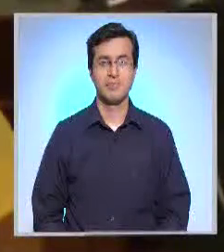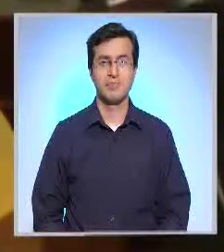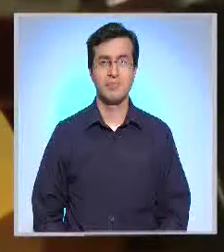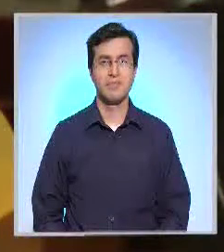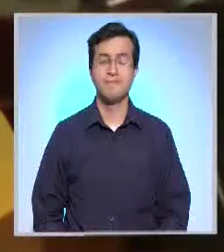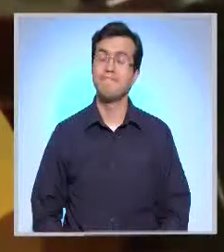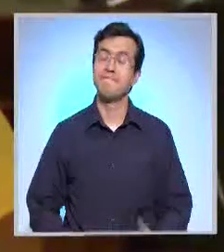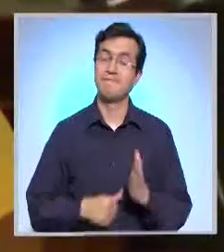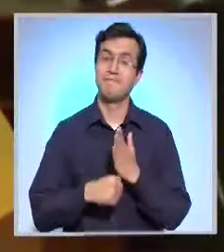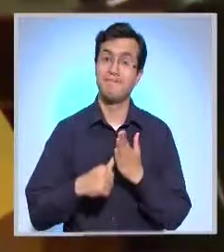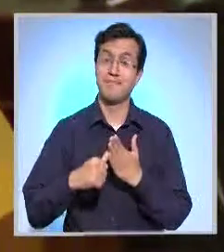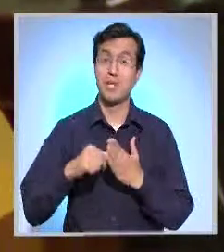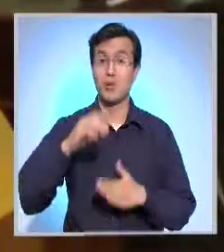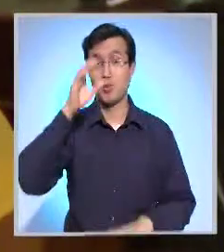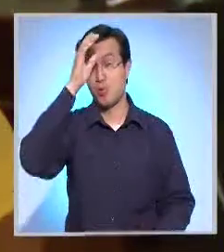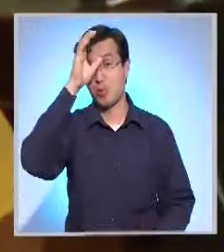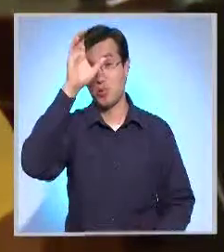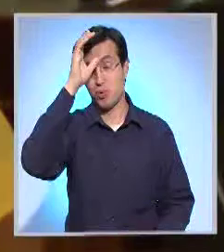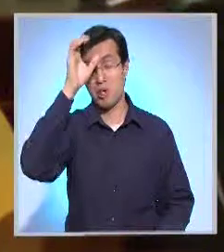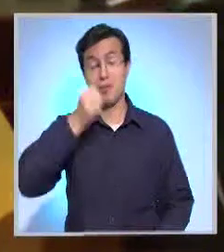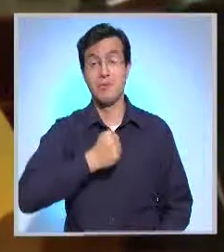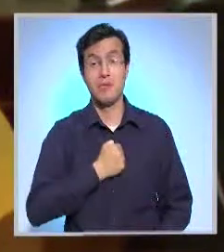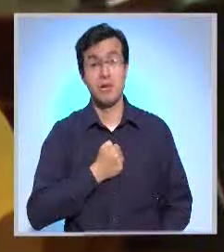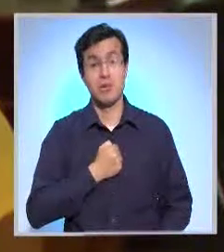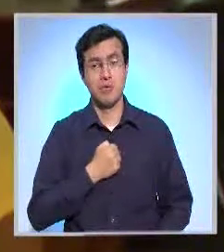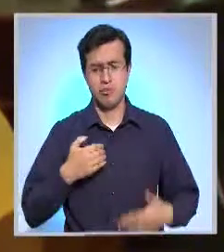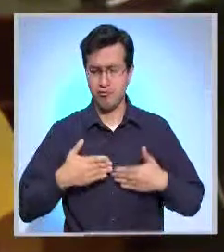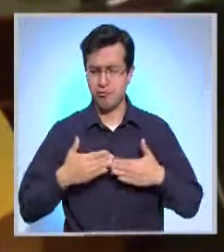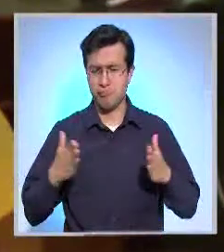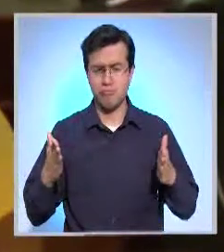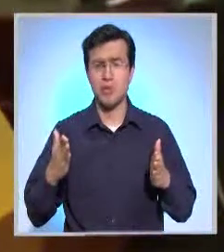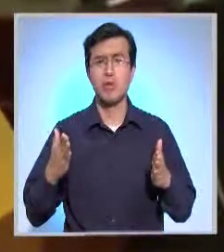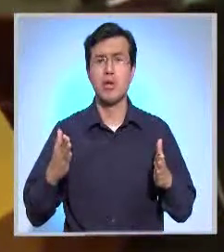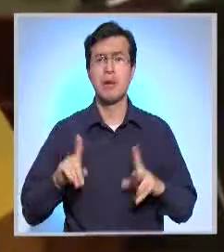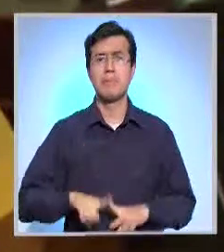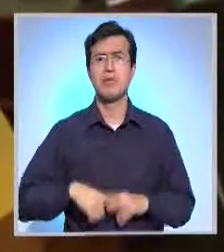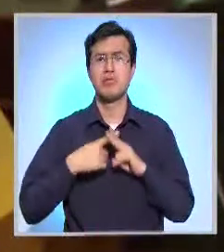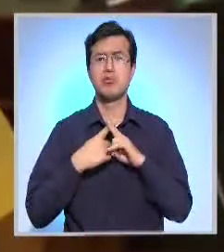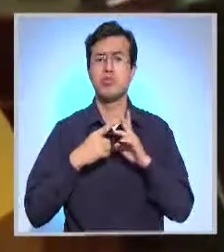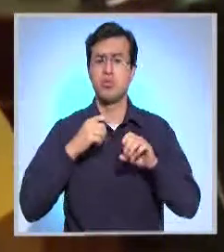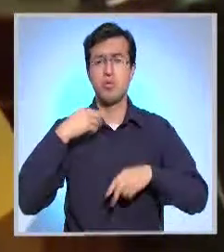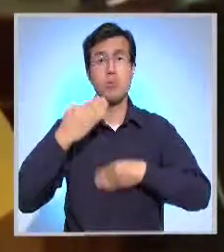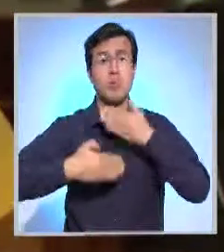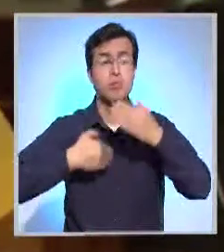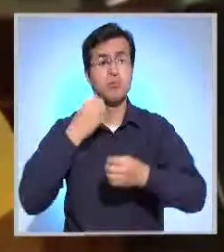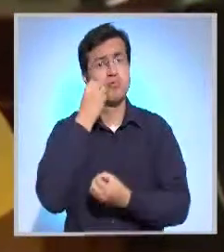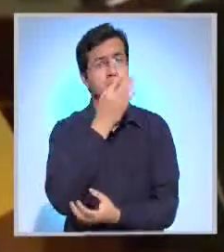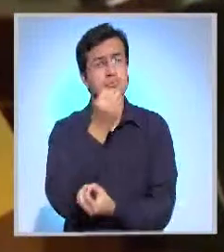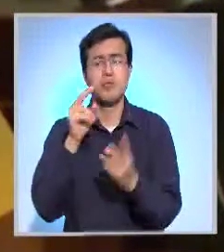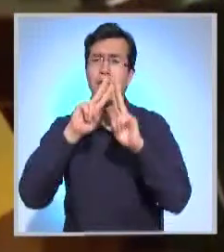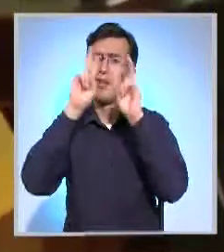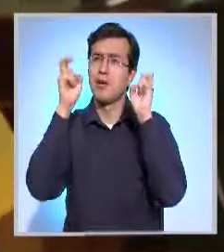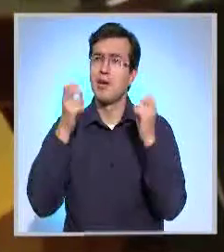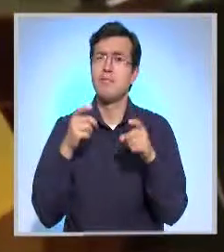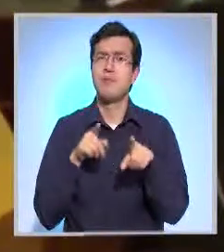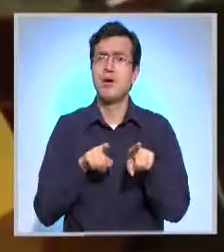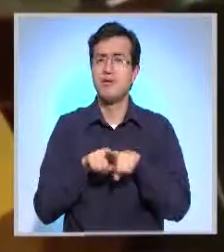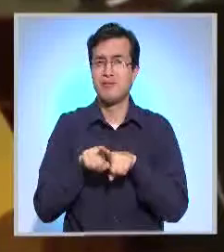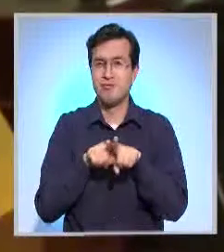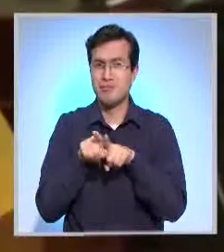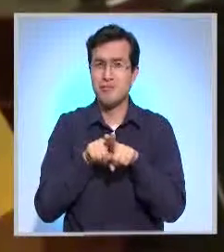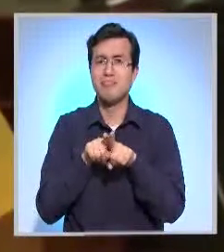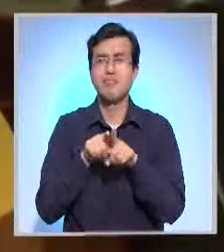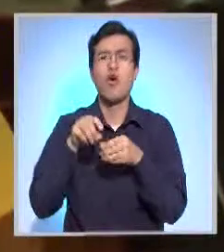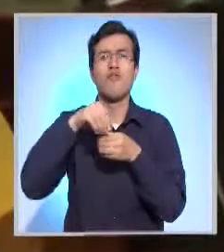El Ministerio de Cultura y Patrimonio abrió recientemente la etapa de socialización de las bases para la postulación a los fondos